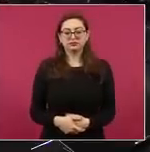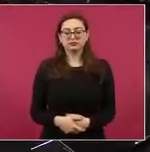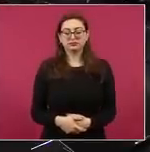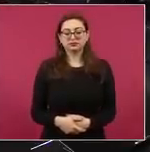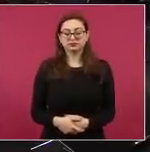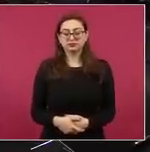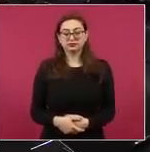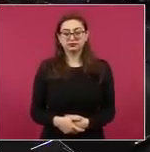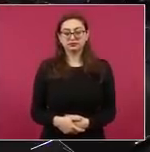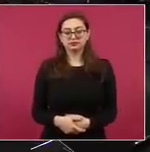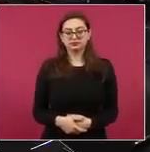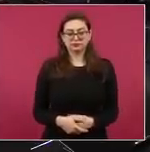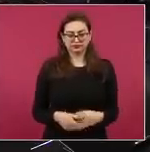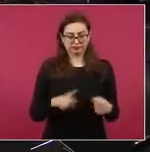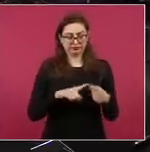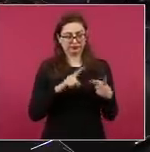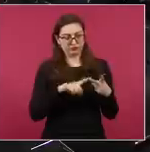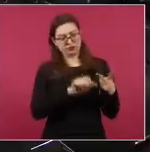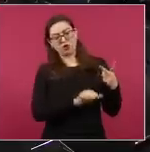¿Hay otro?